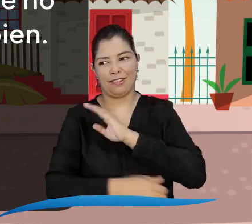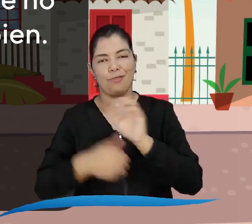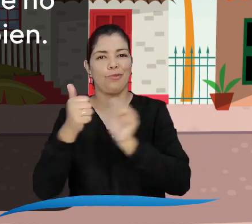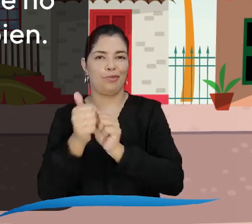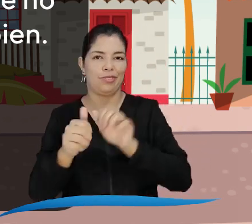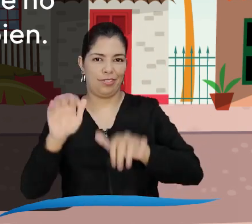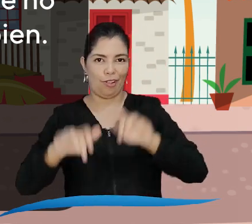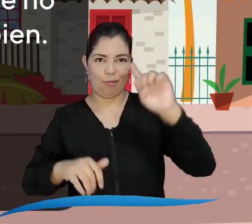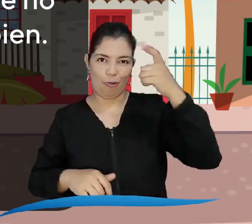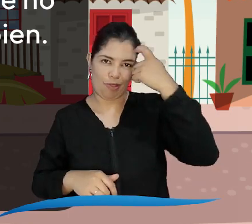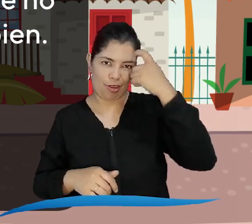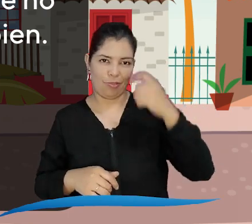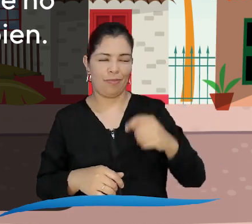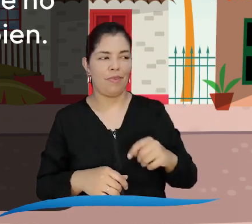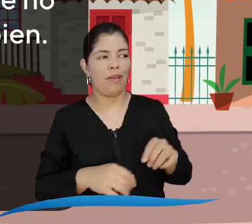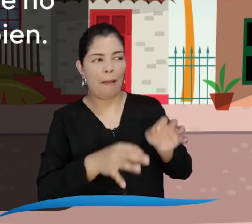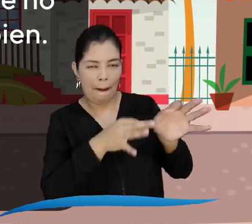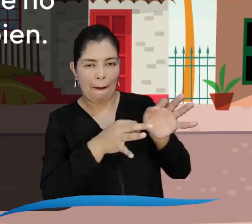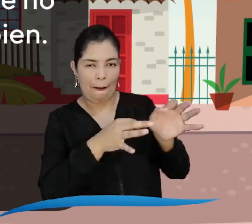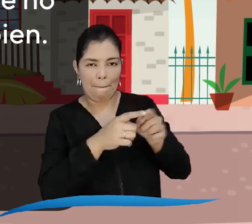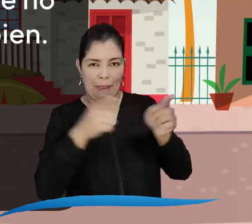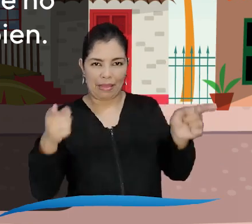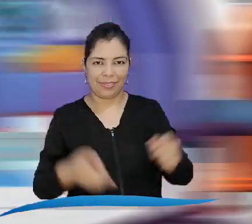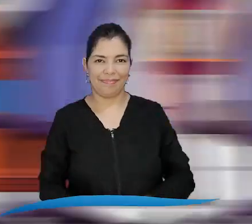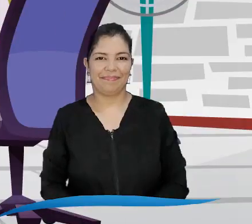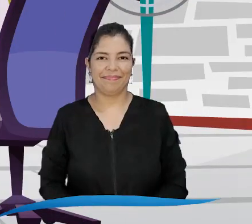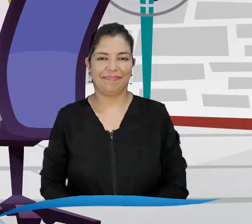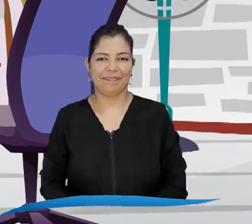Arcángeles, el señor alcalde y el secretario de Gobierno.